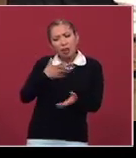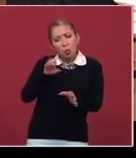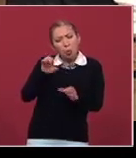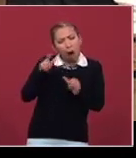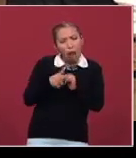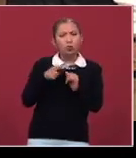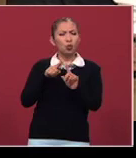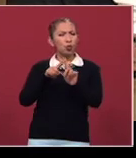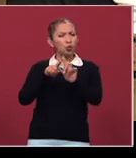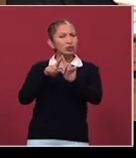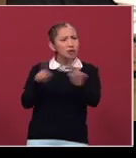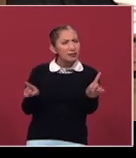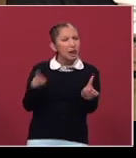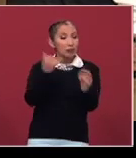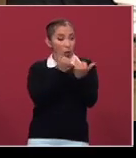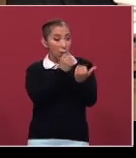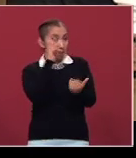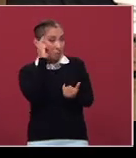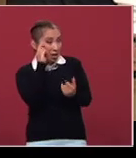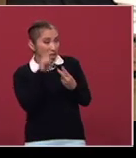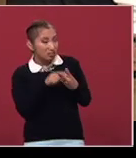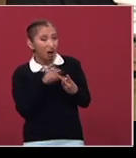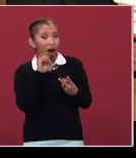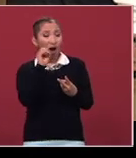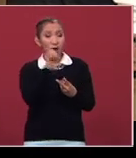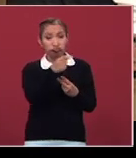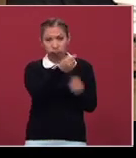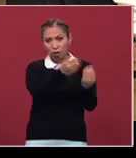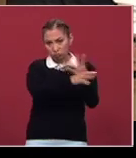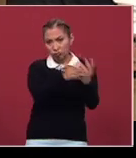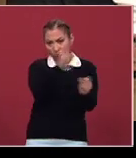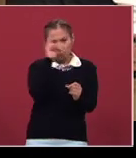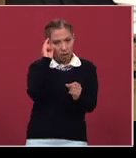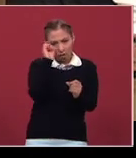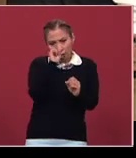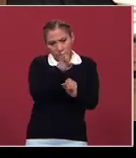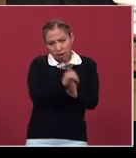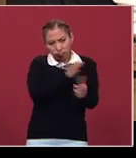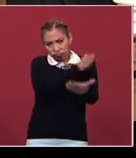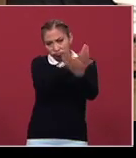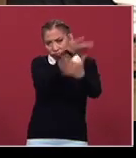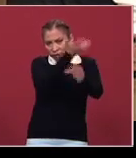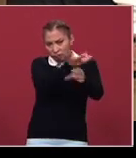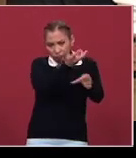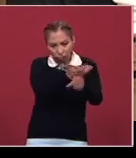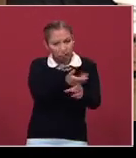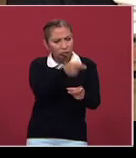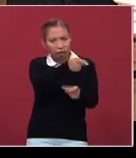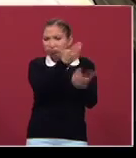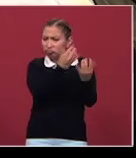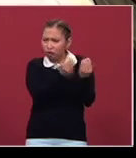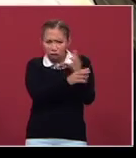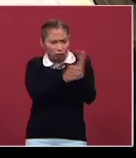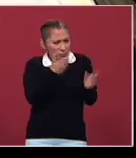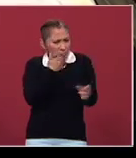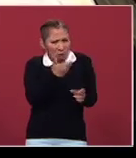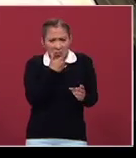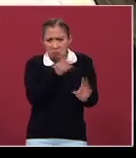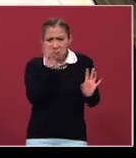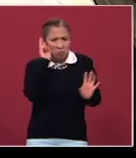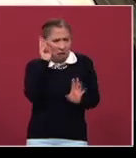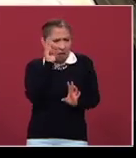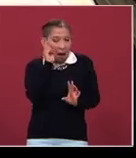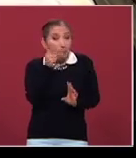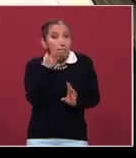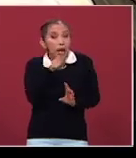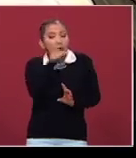lugar aparte, no es igual que Villa, que hizo muchas cosas, por ejemplo invadió Estados Unidos, o sea, tiene muchos elementos también muy importantes,